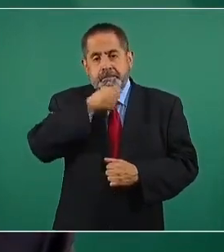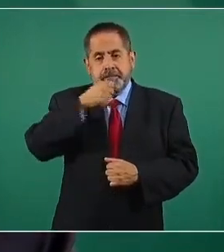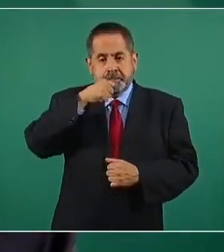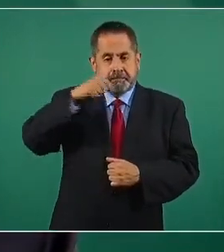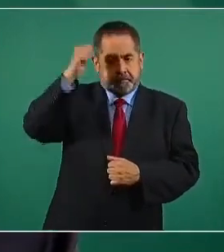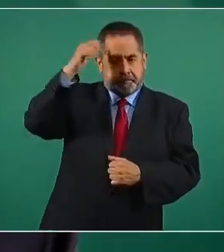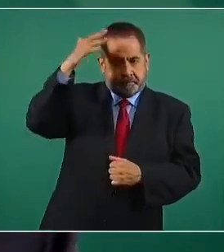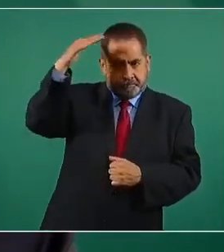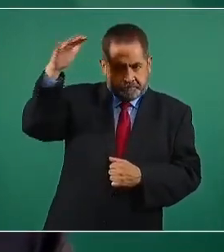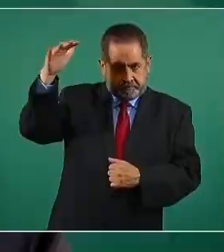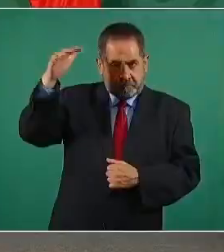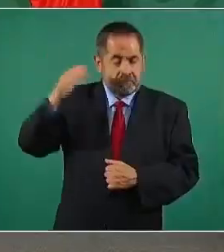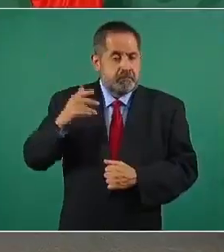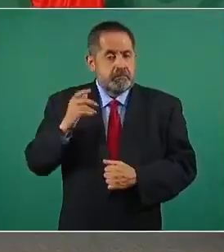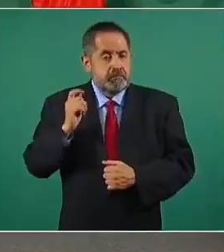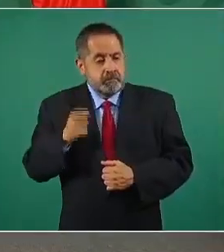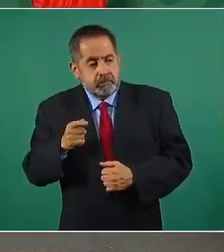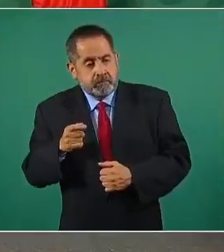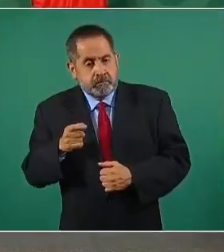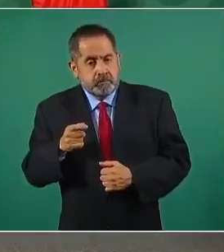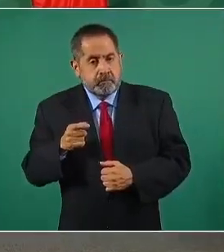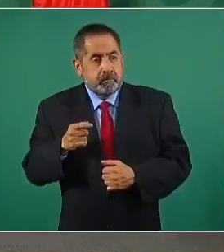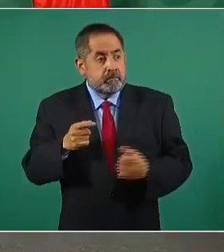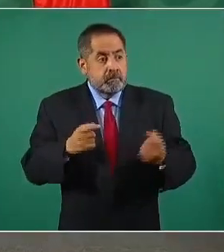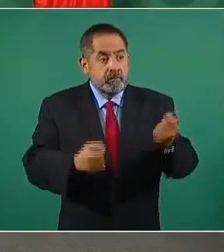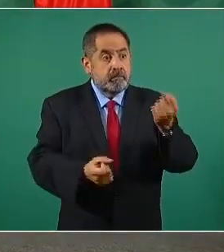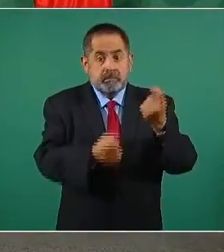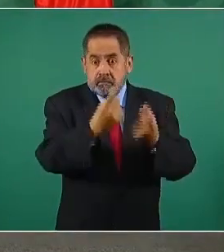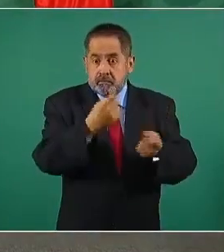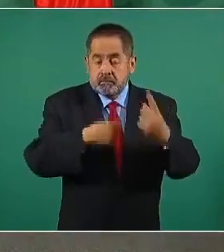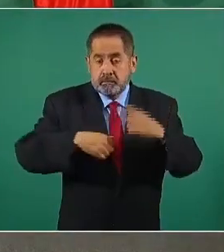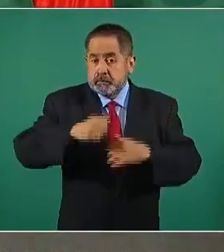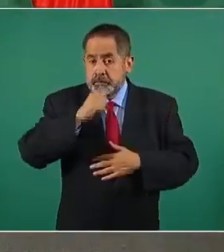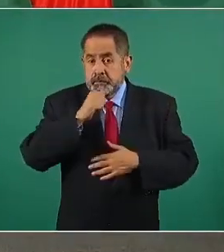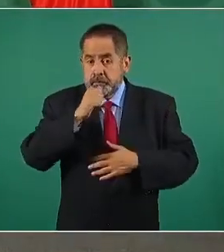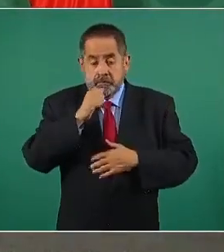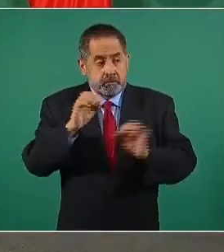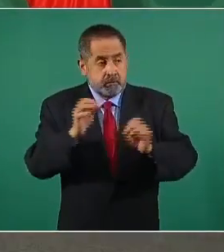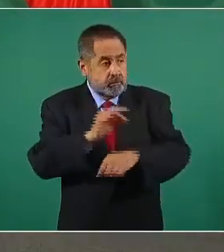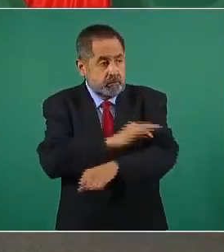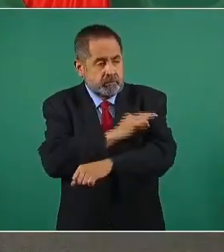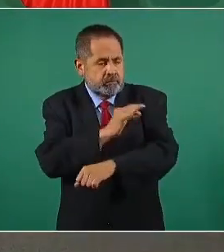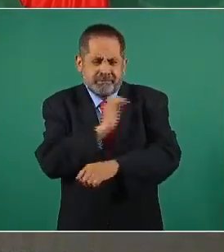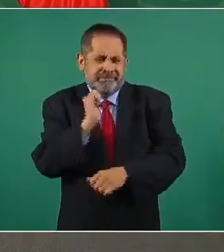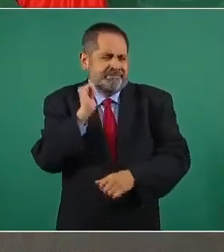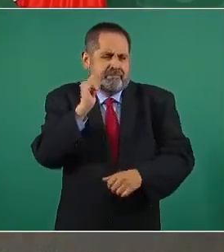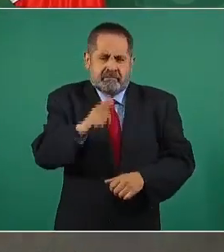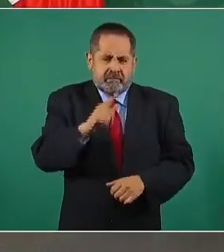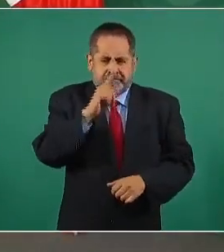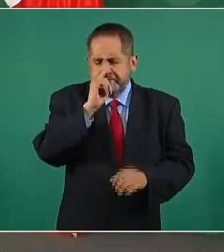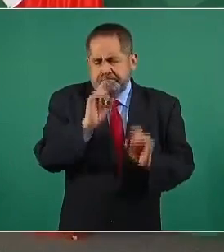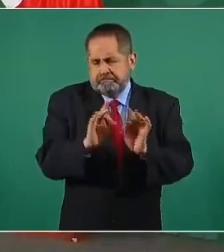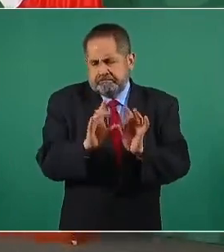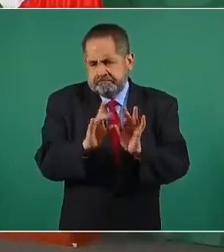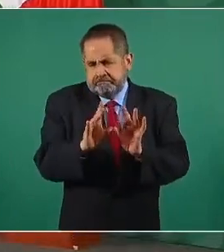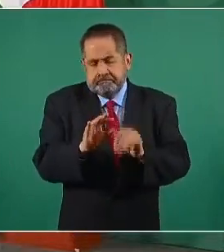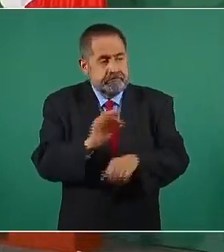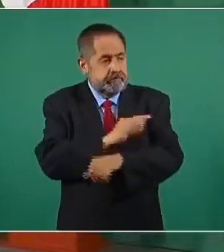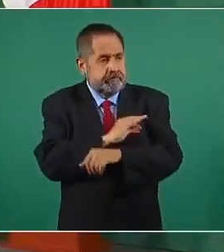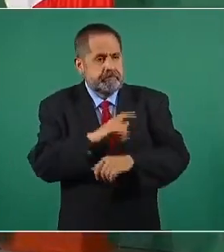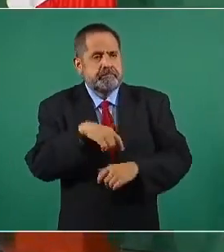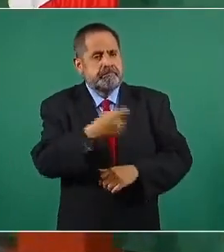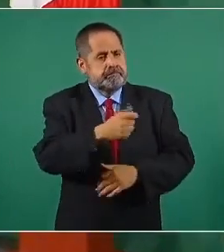que se quedaron sin la vacuna, por alguna razón los